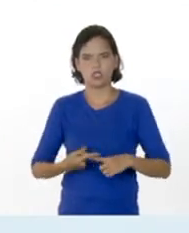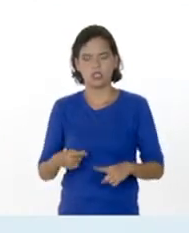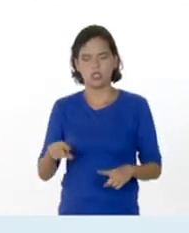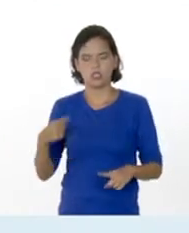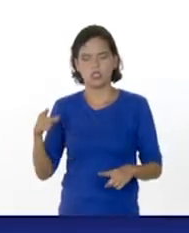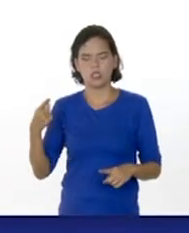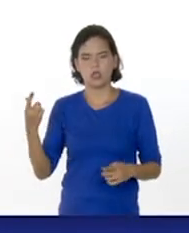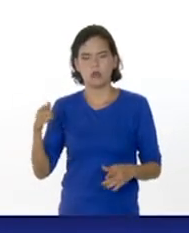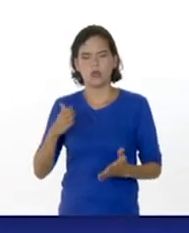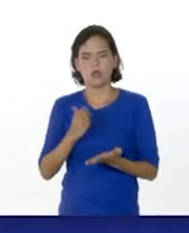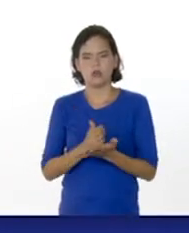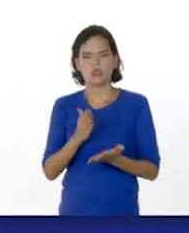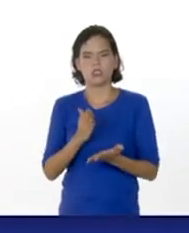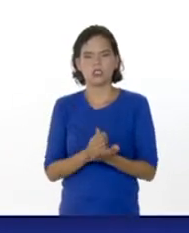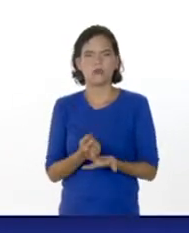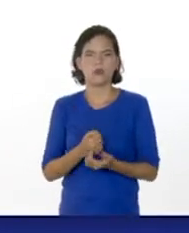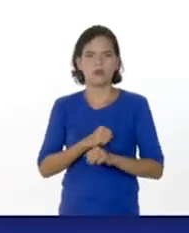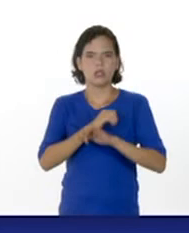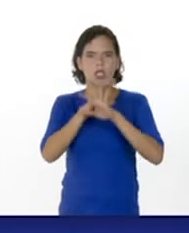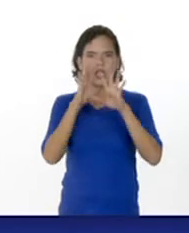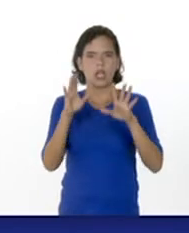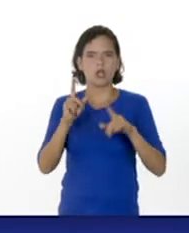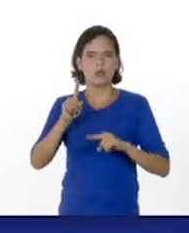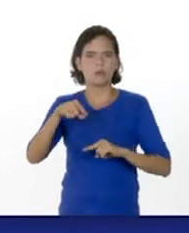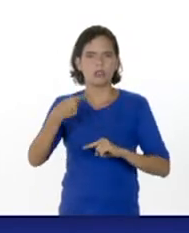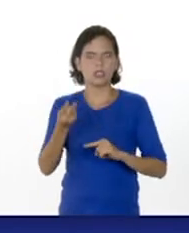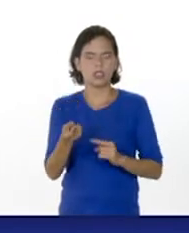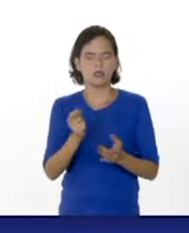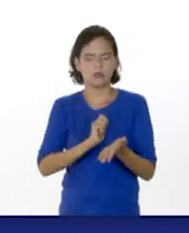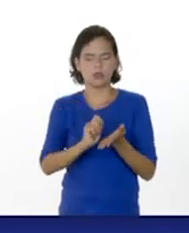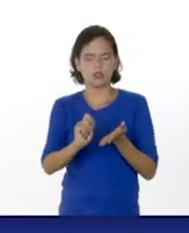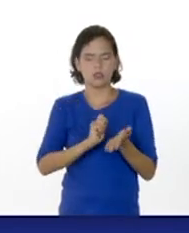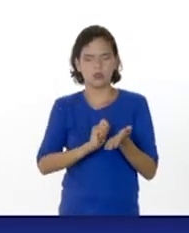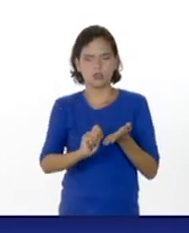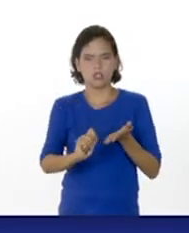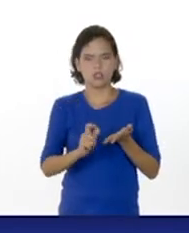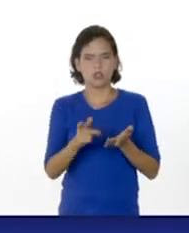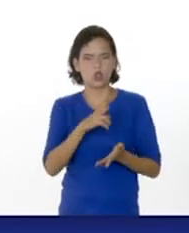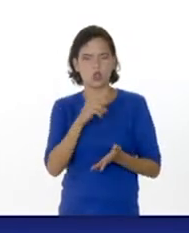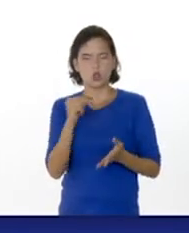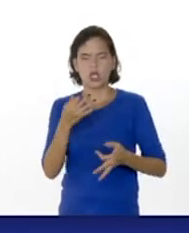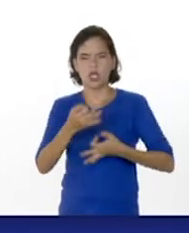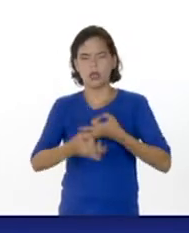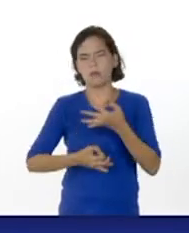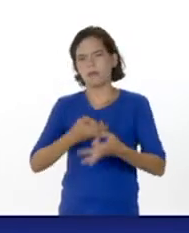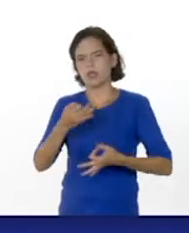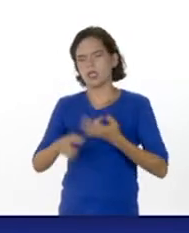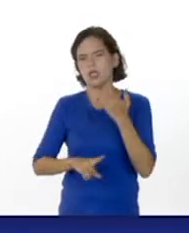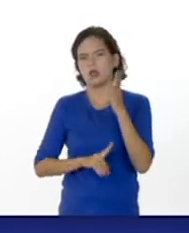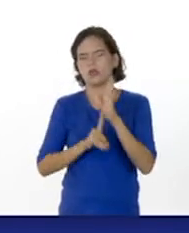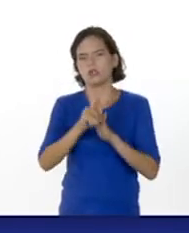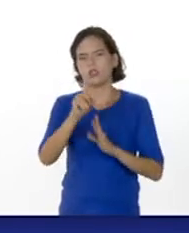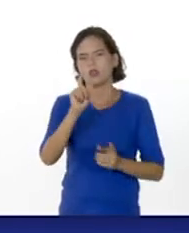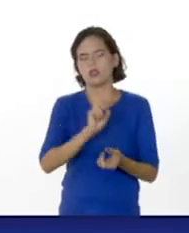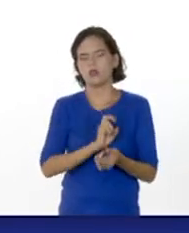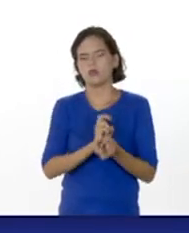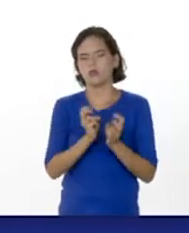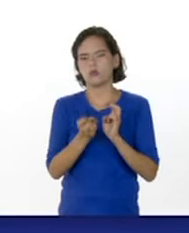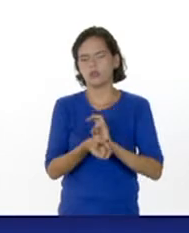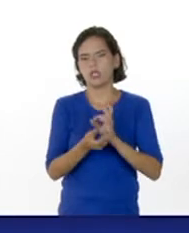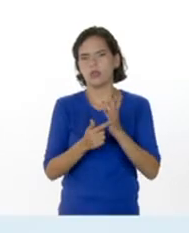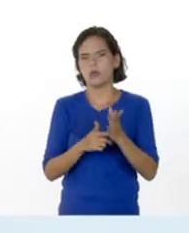preciso. Luego tenemos lo que son los textos, que deben ser cortos. No se trata de explicar o desarrollar un tema. Se trata de